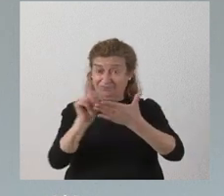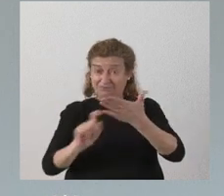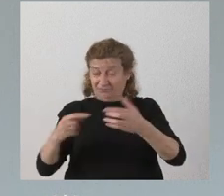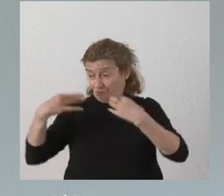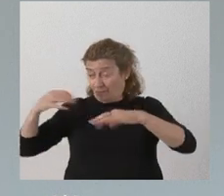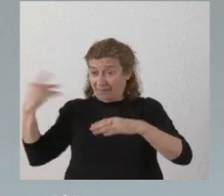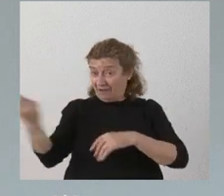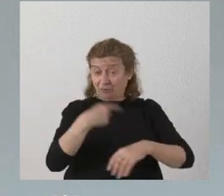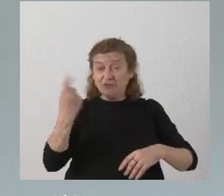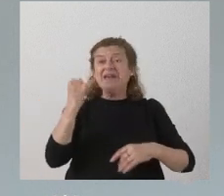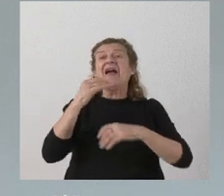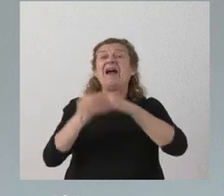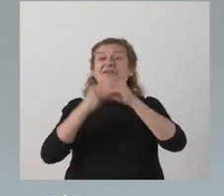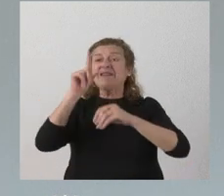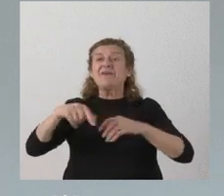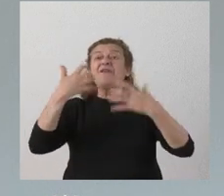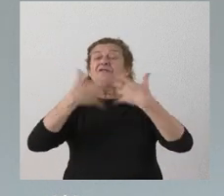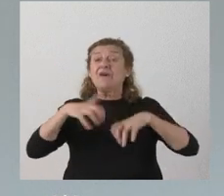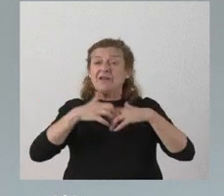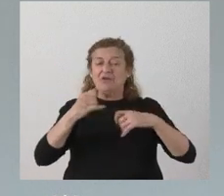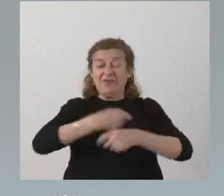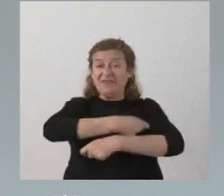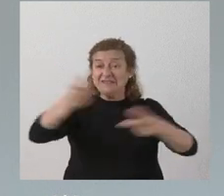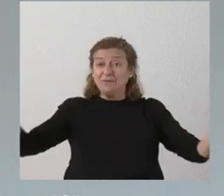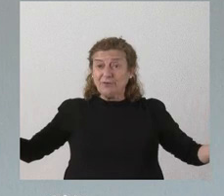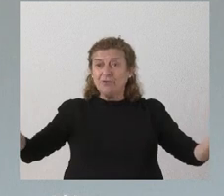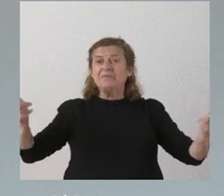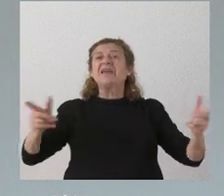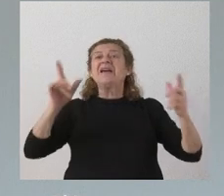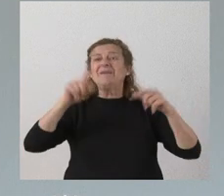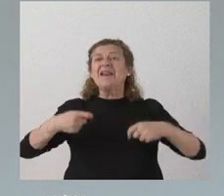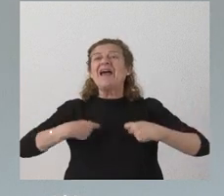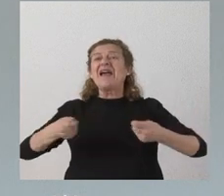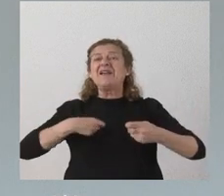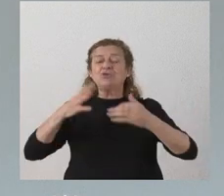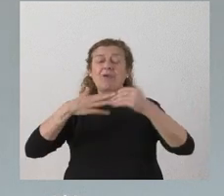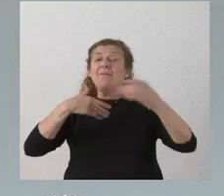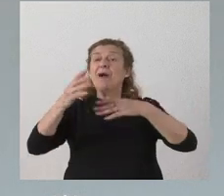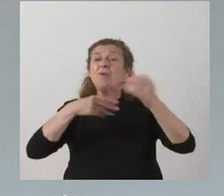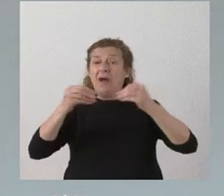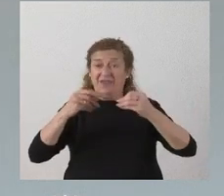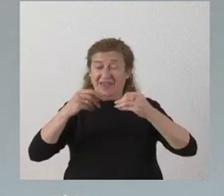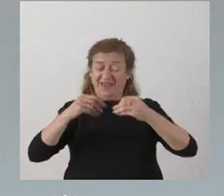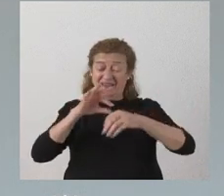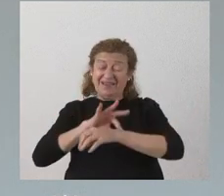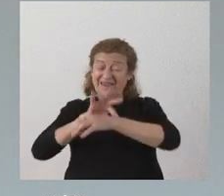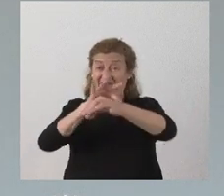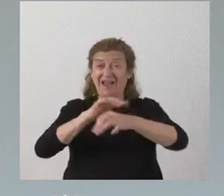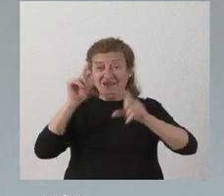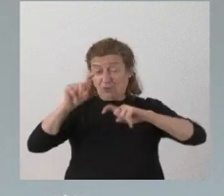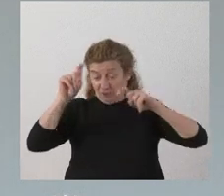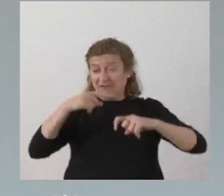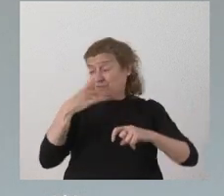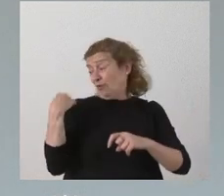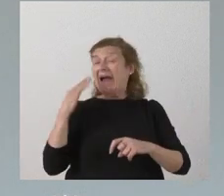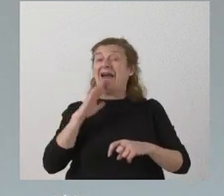y la elaboración fabricación y distribución así como del gasto del manual de instrucciones al que me he referido anteriormente